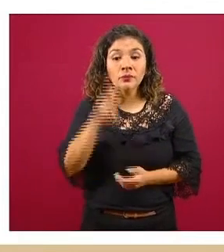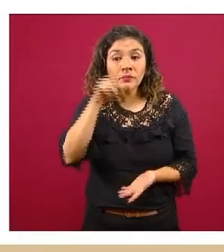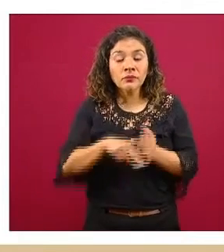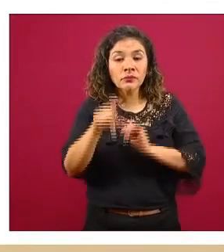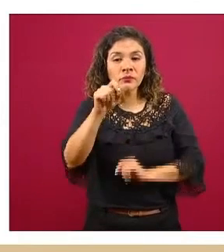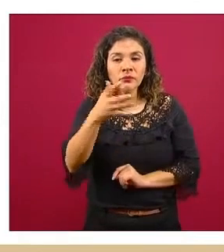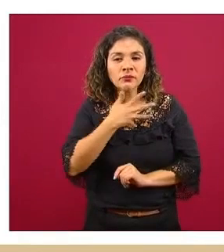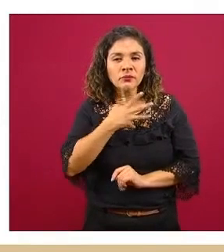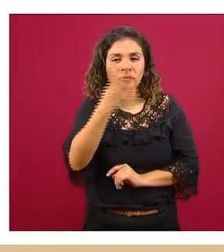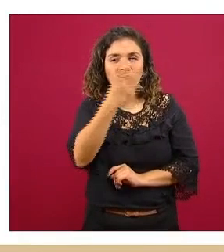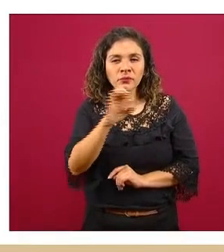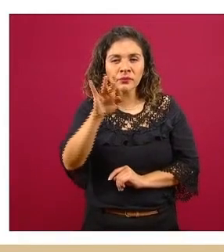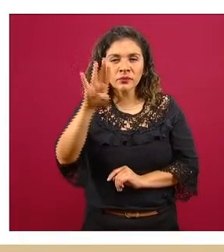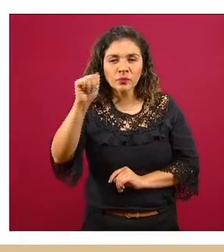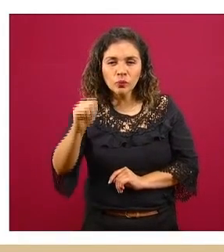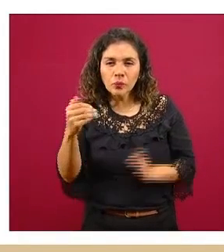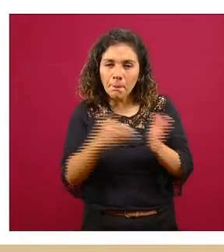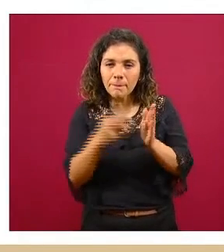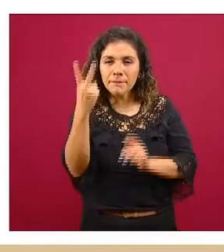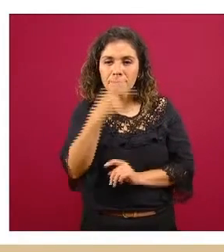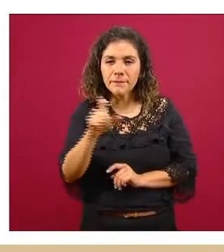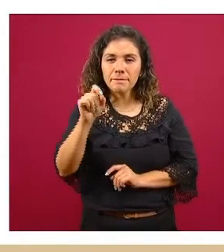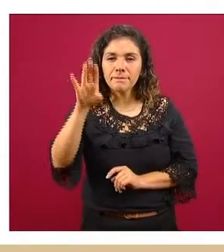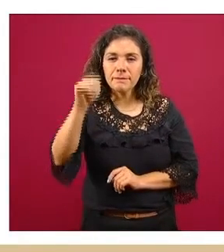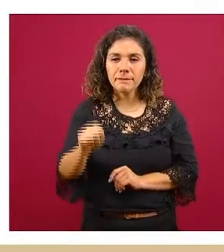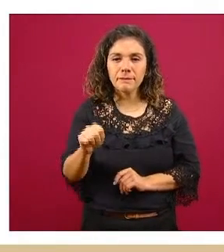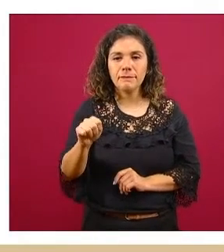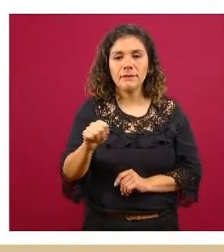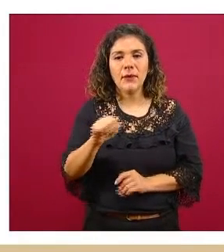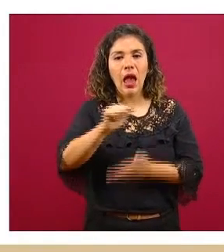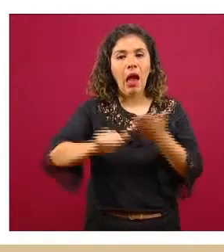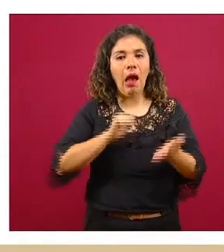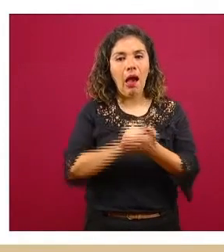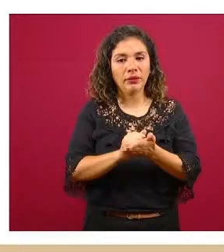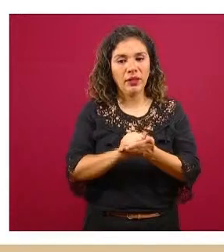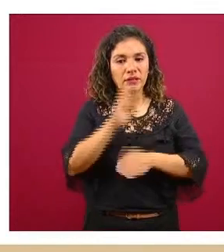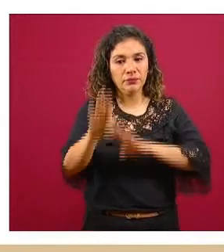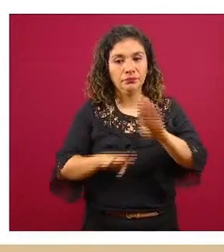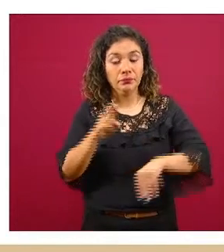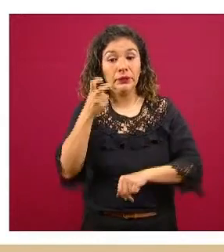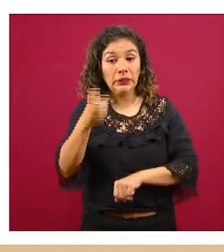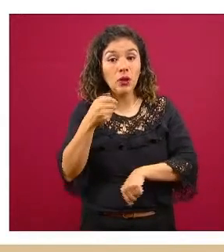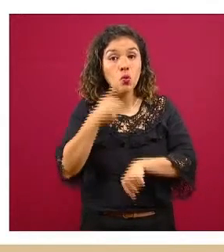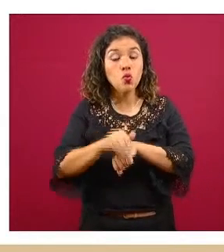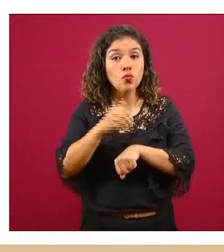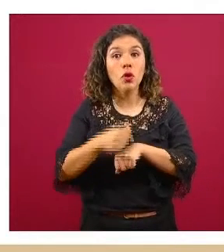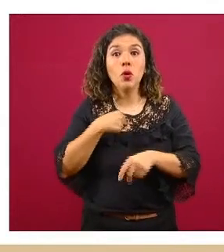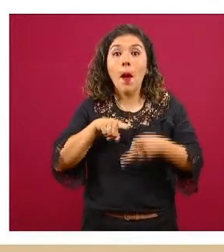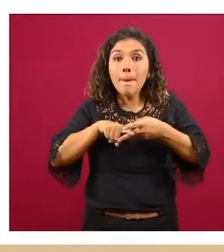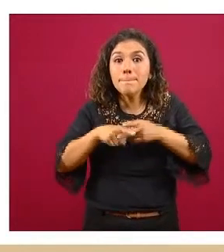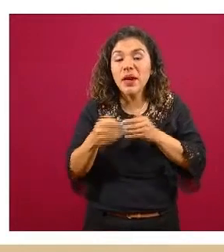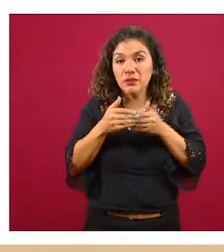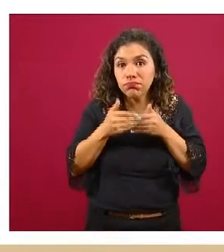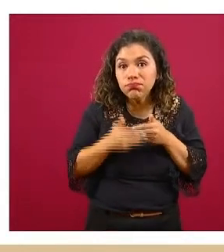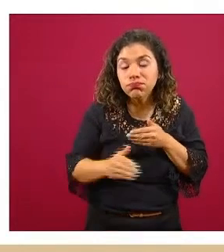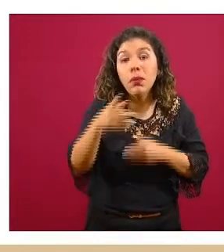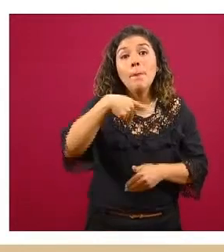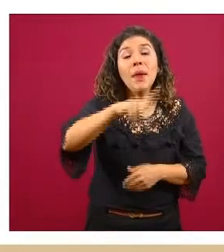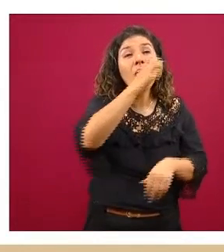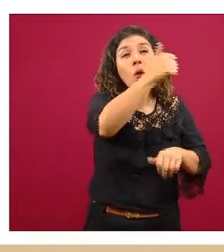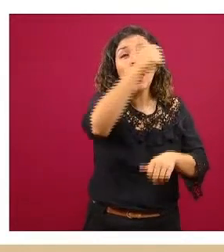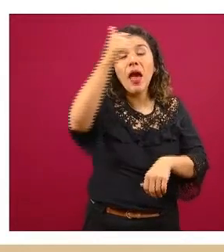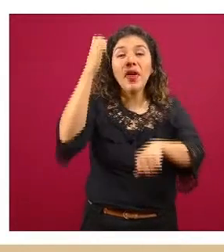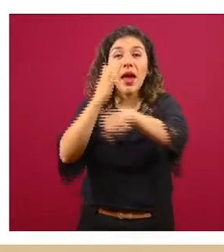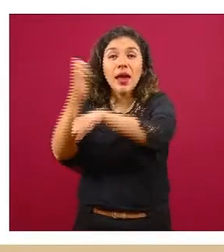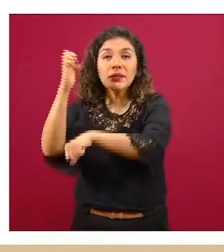2020 tenía 459 mil 229 son el número con el que partimos pero para cada